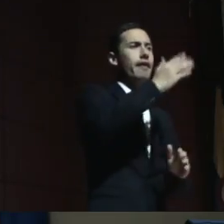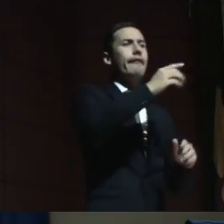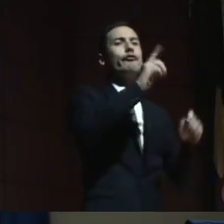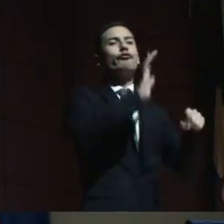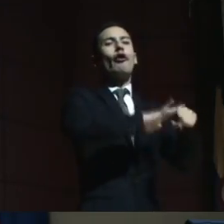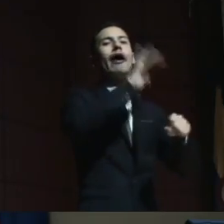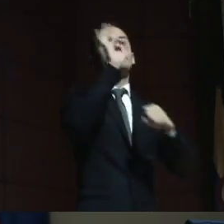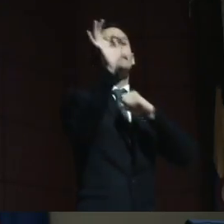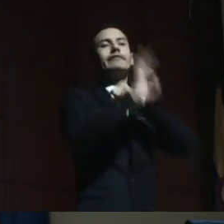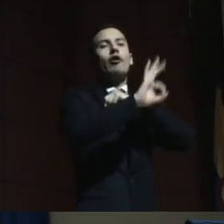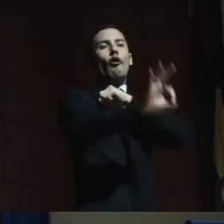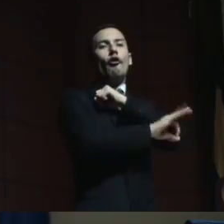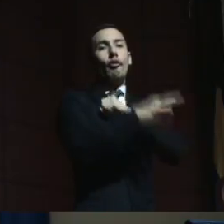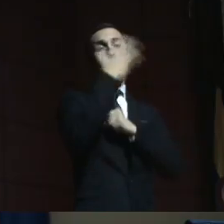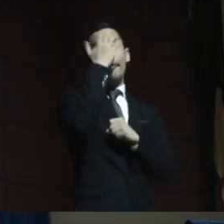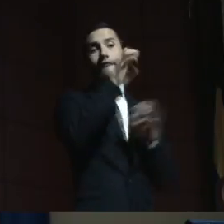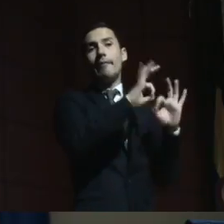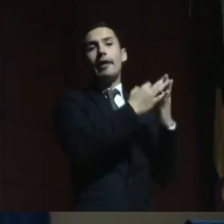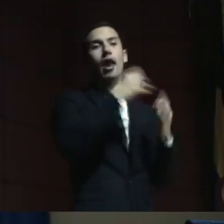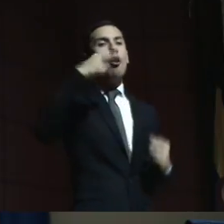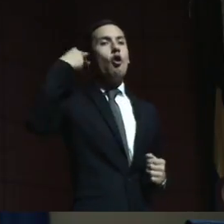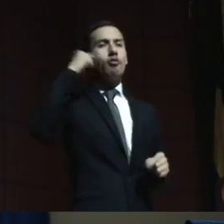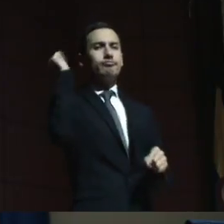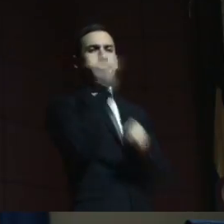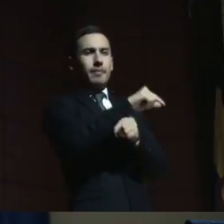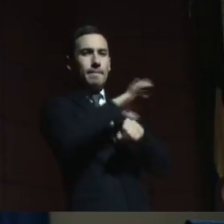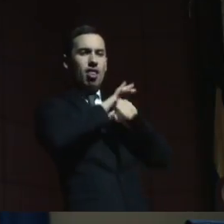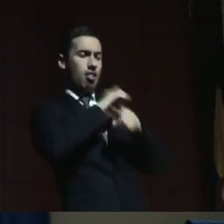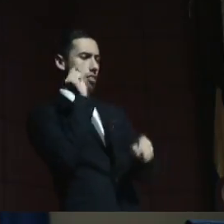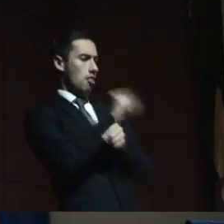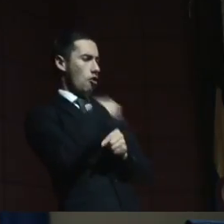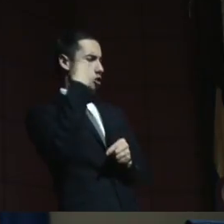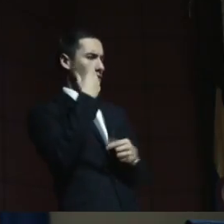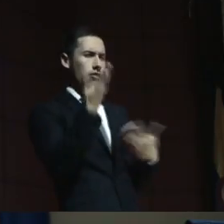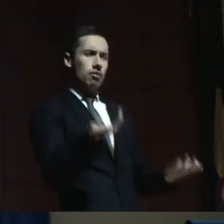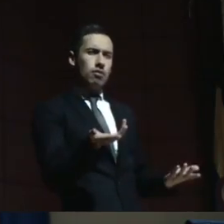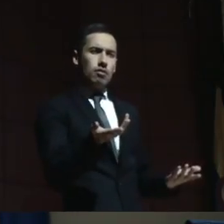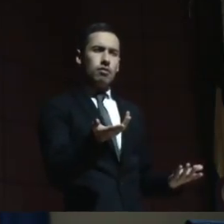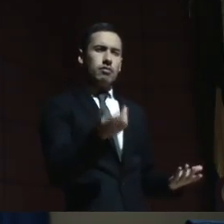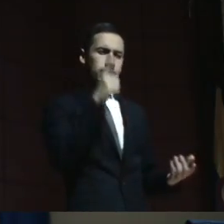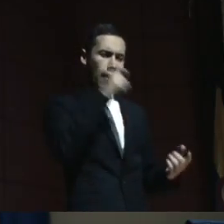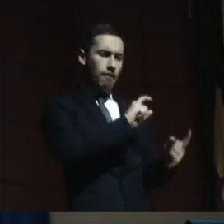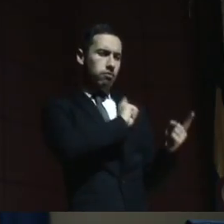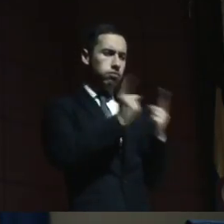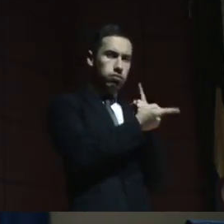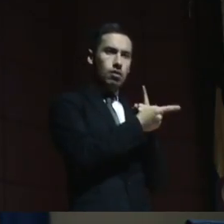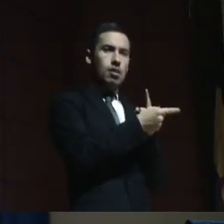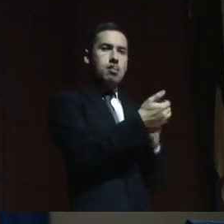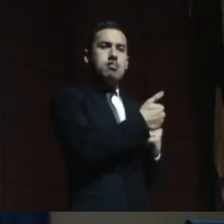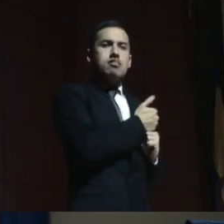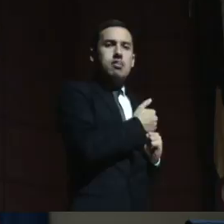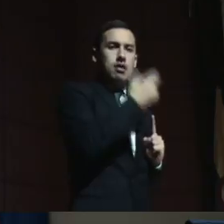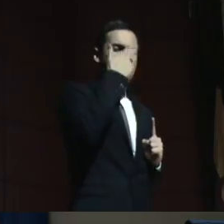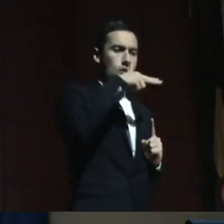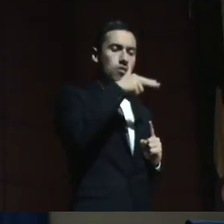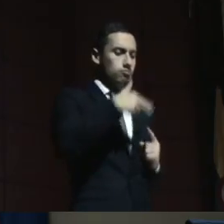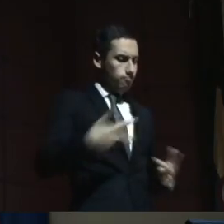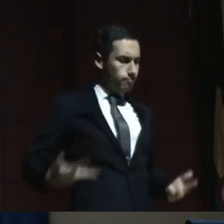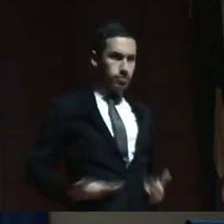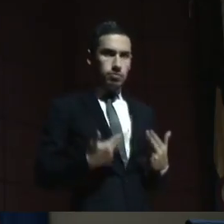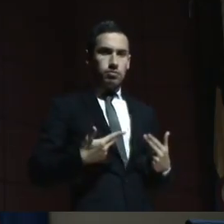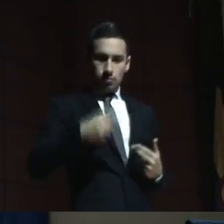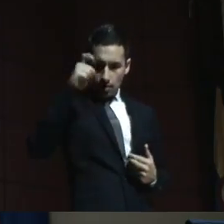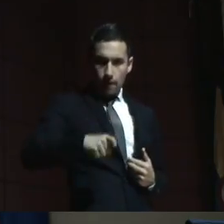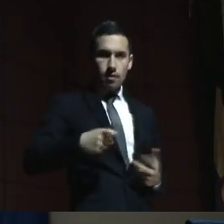psicólogo, ahora estaban totalmente mal de la cabeza, ¿sí? Porque cómo iban a negarse a que su hija tenía que ser esterilizada.